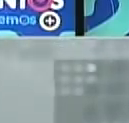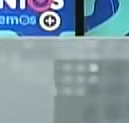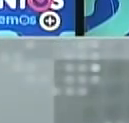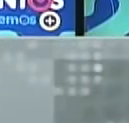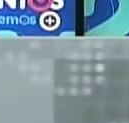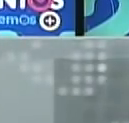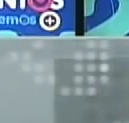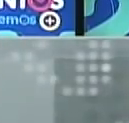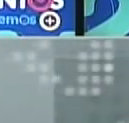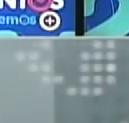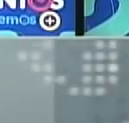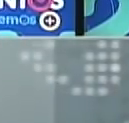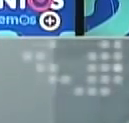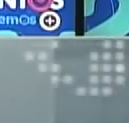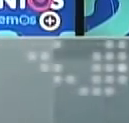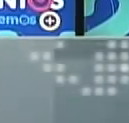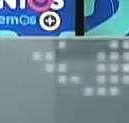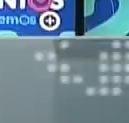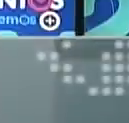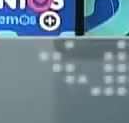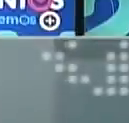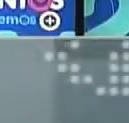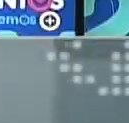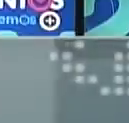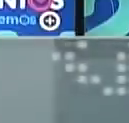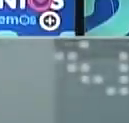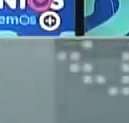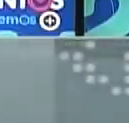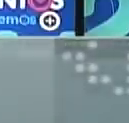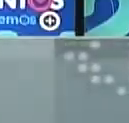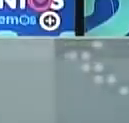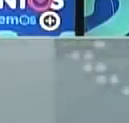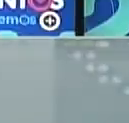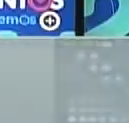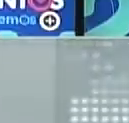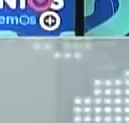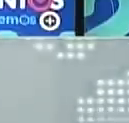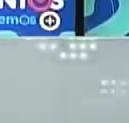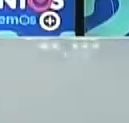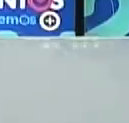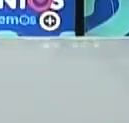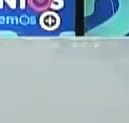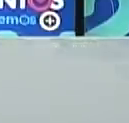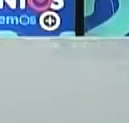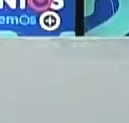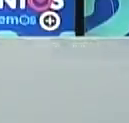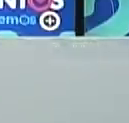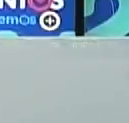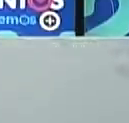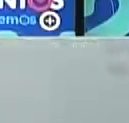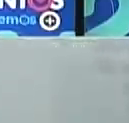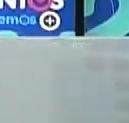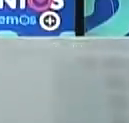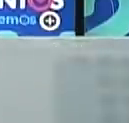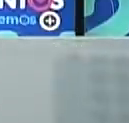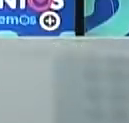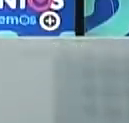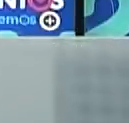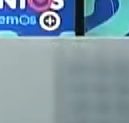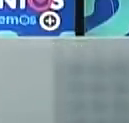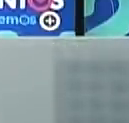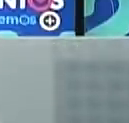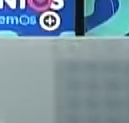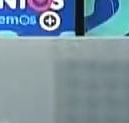el programa periodístico que están llevando ustedes adelante.